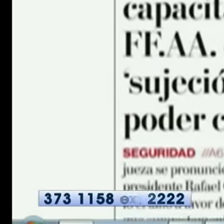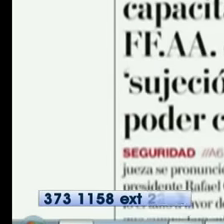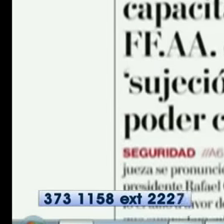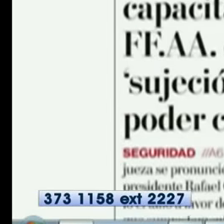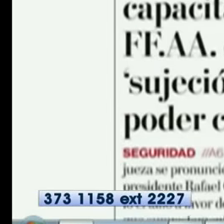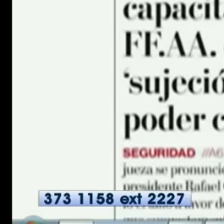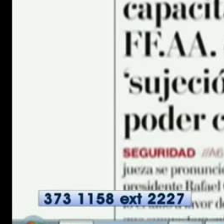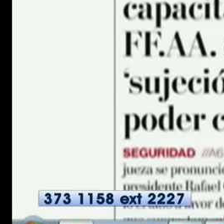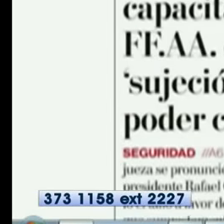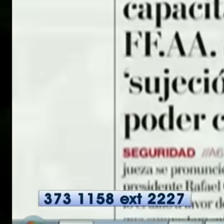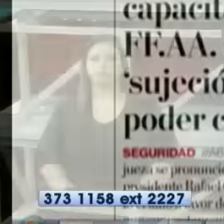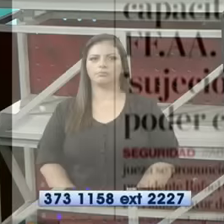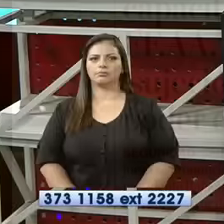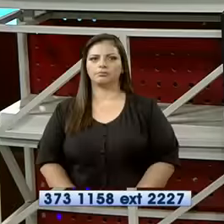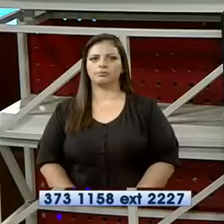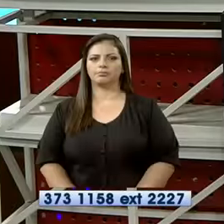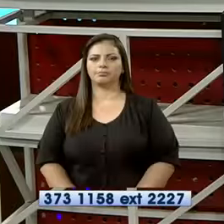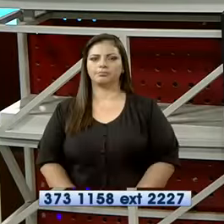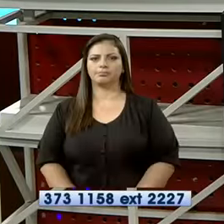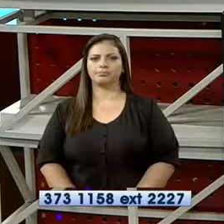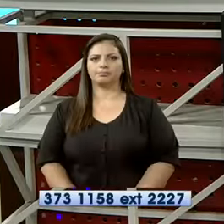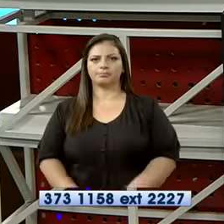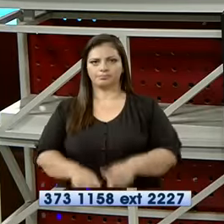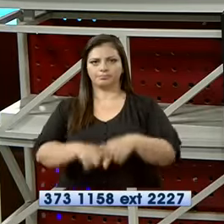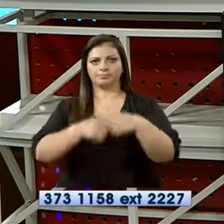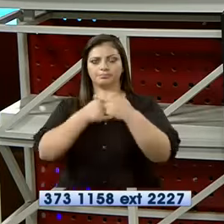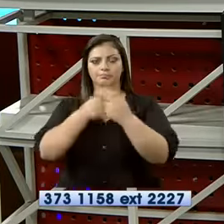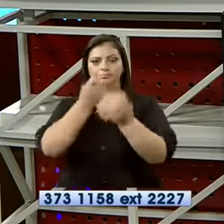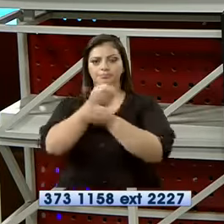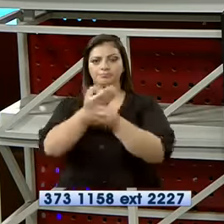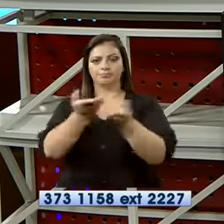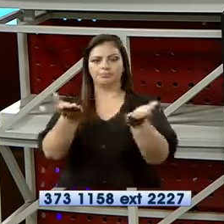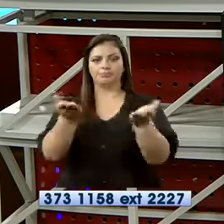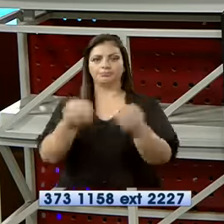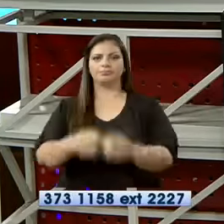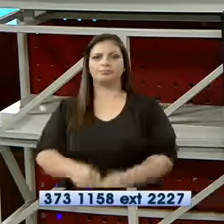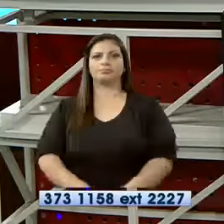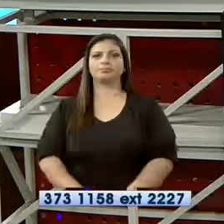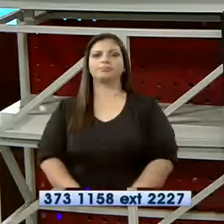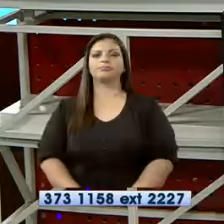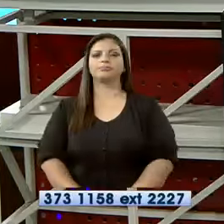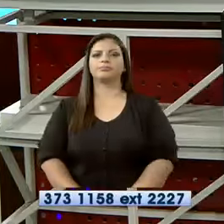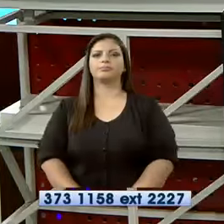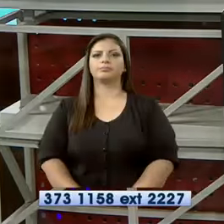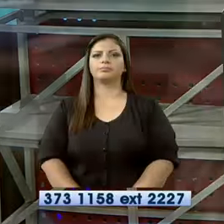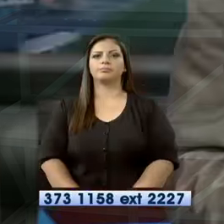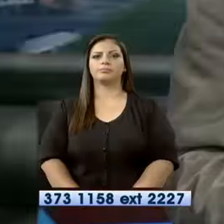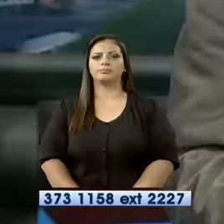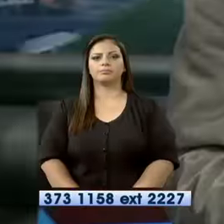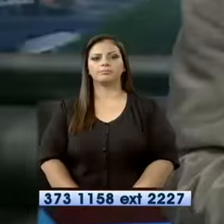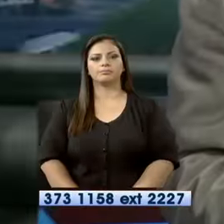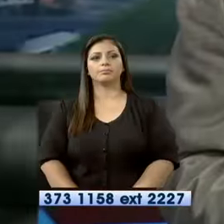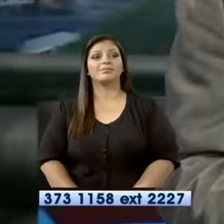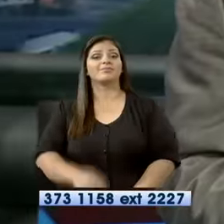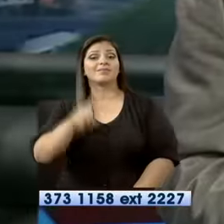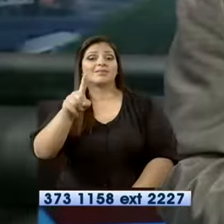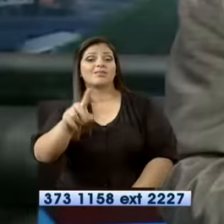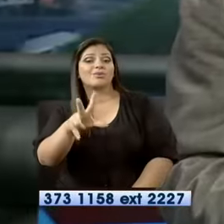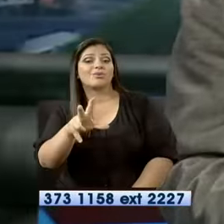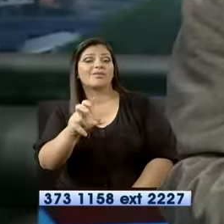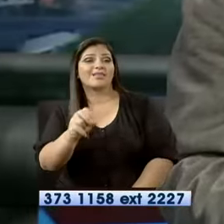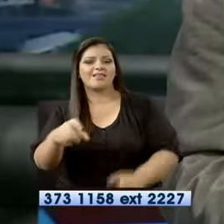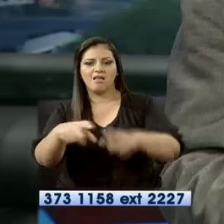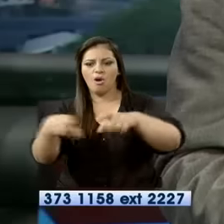diario El Comercio. Bueno, entonces comenzamos inmediatamente informándoles que 130 bloques de marihuana fueron